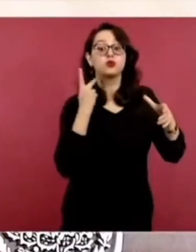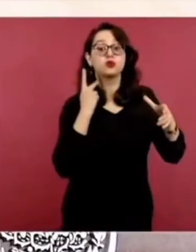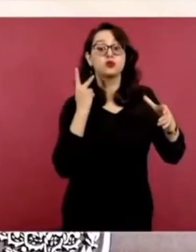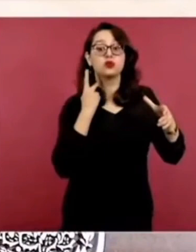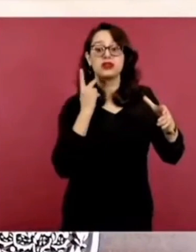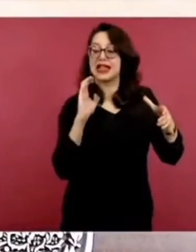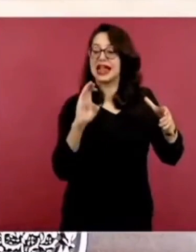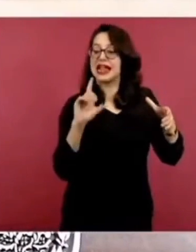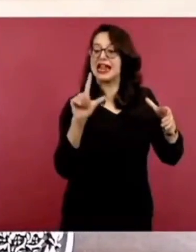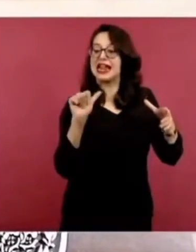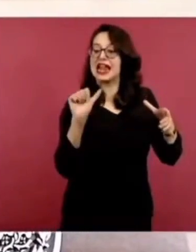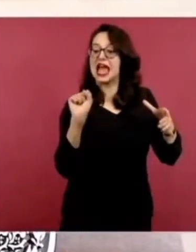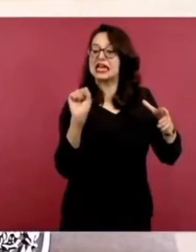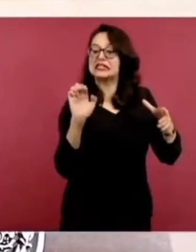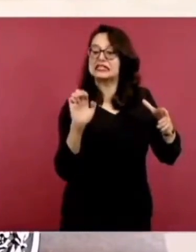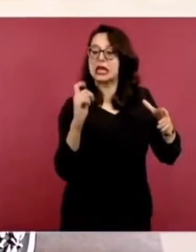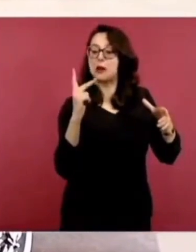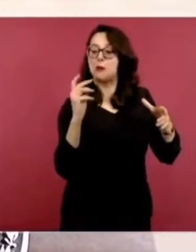mundo,